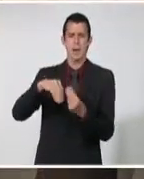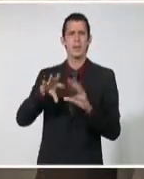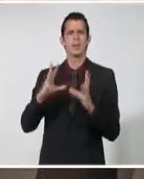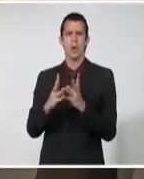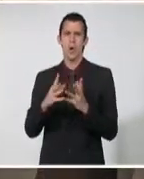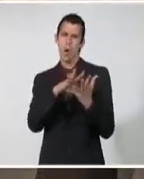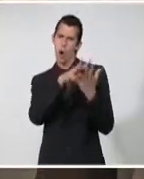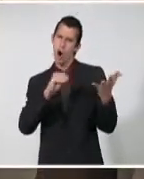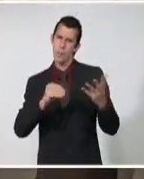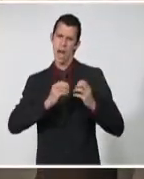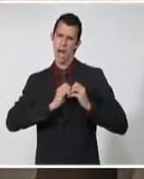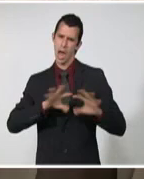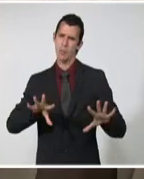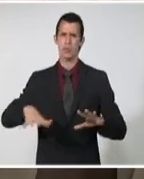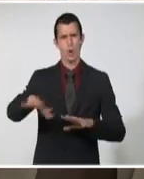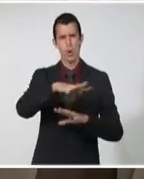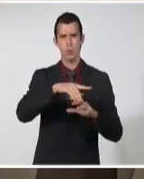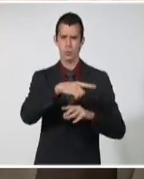cubanos,